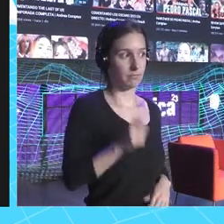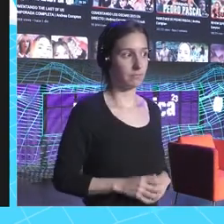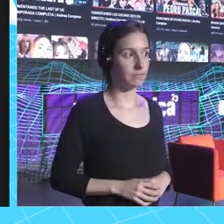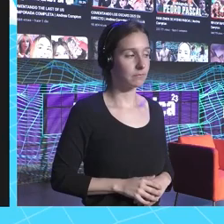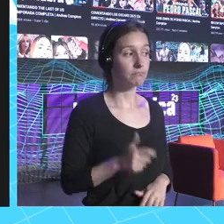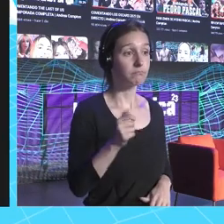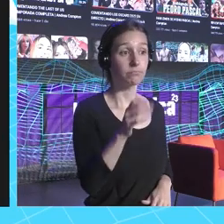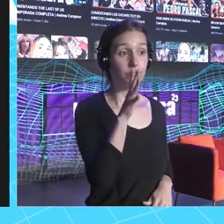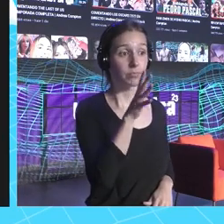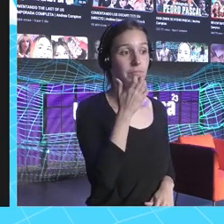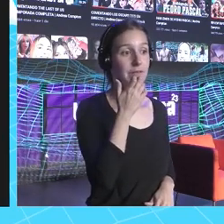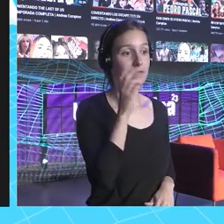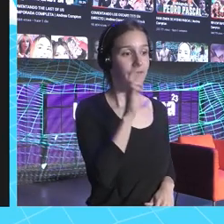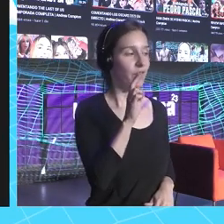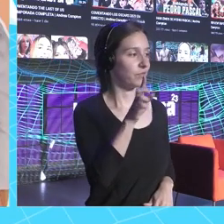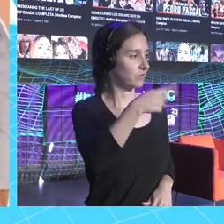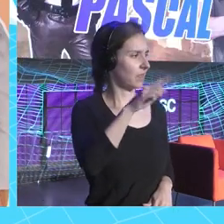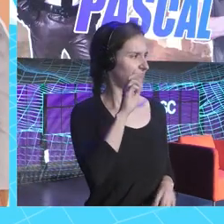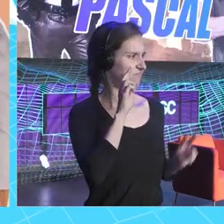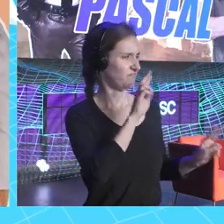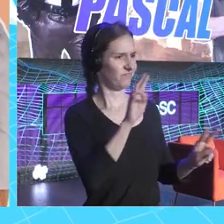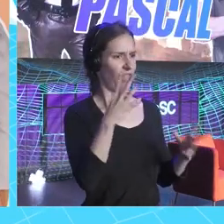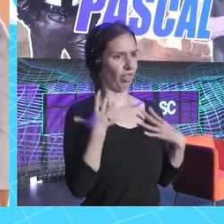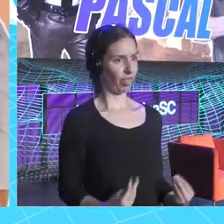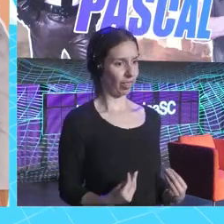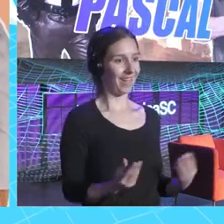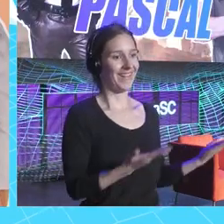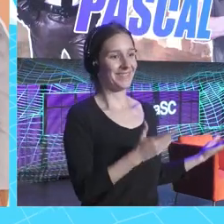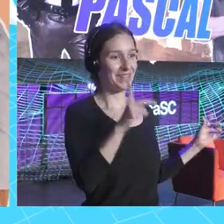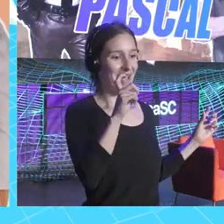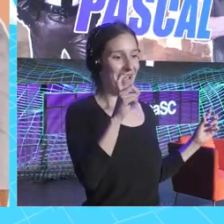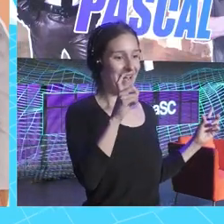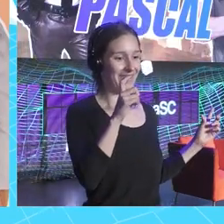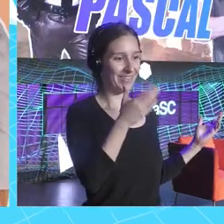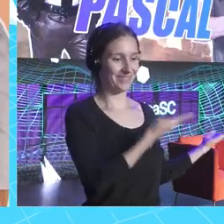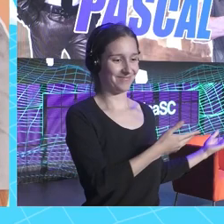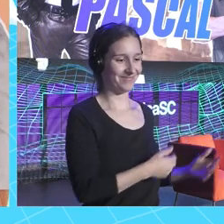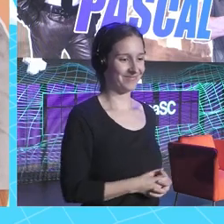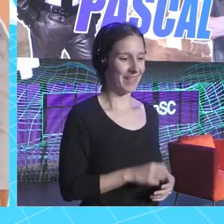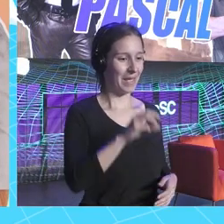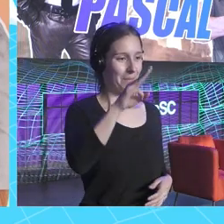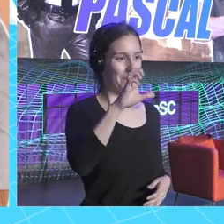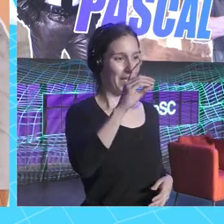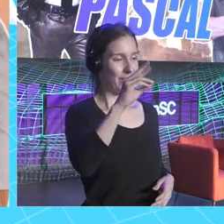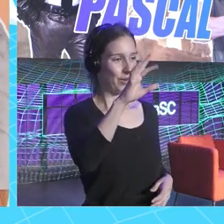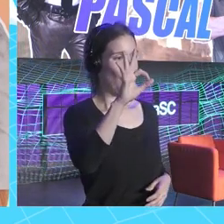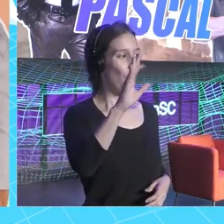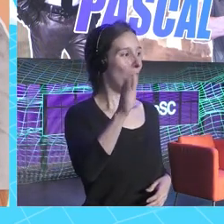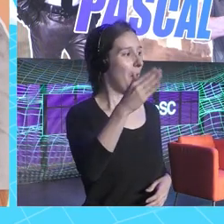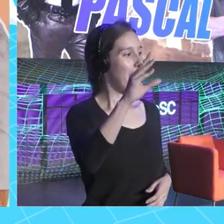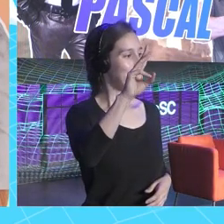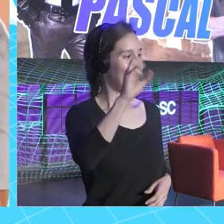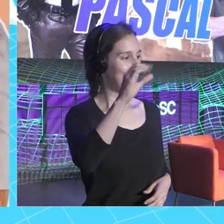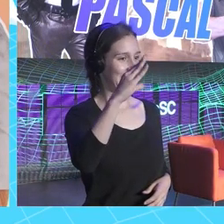¿Por qué? Si yo veo que os da bajón... ¡Ah! Pongo una foto de Pedro Pascal para que dé su vidón.